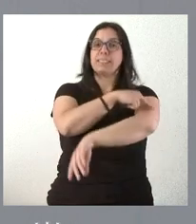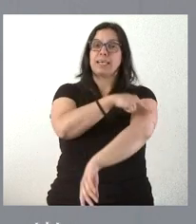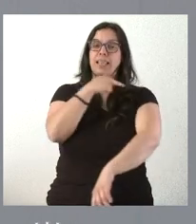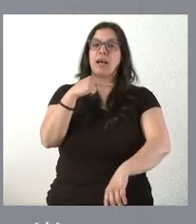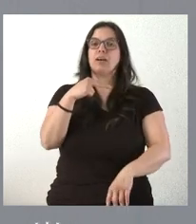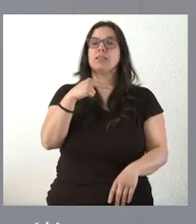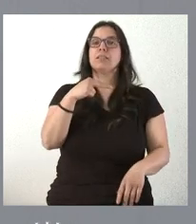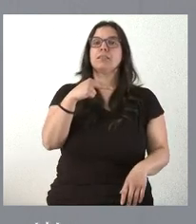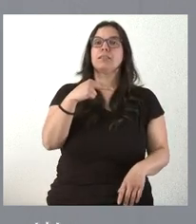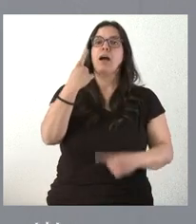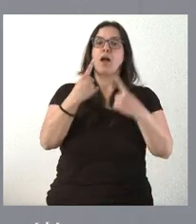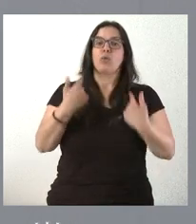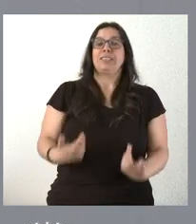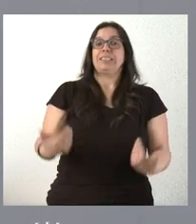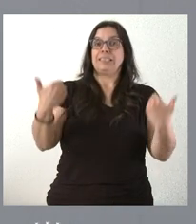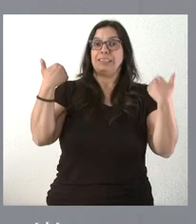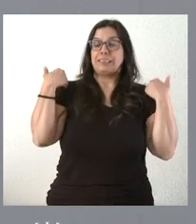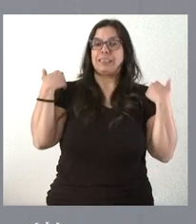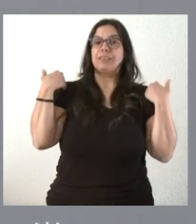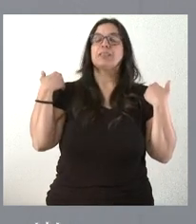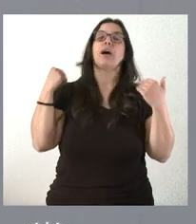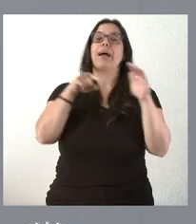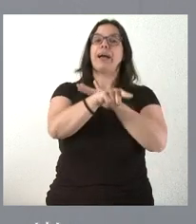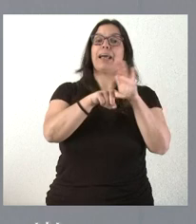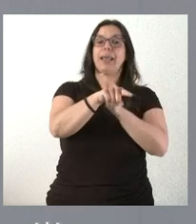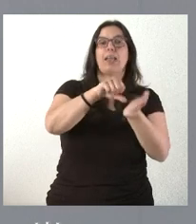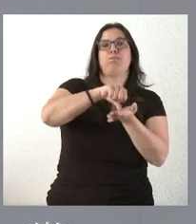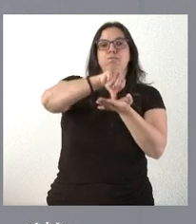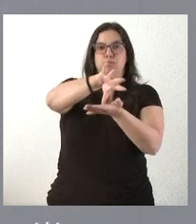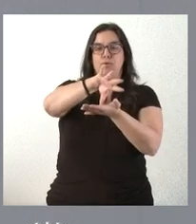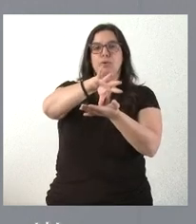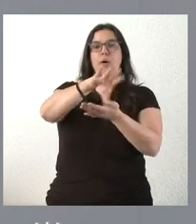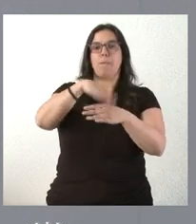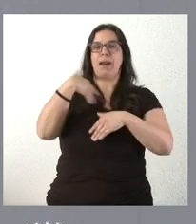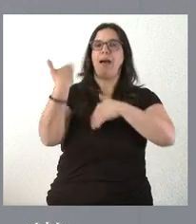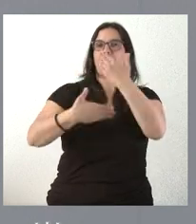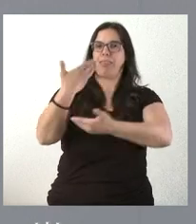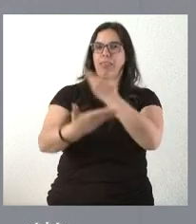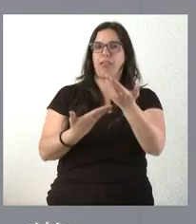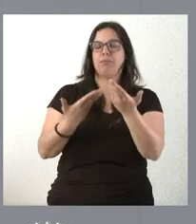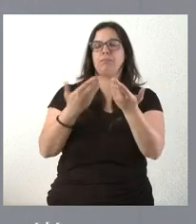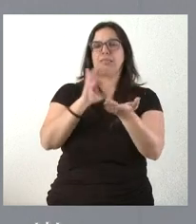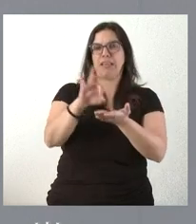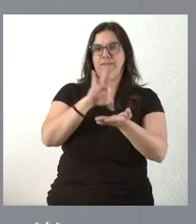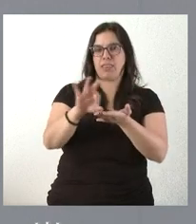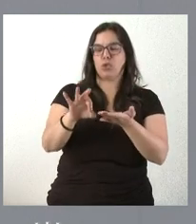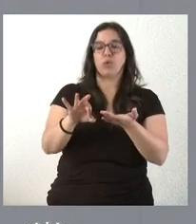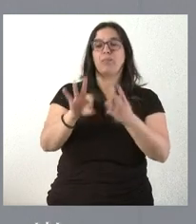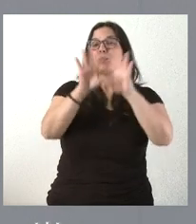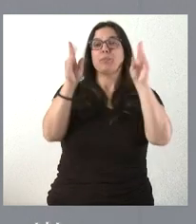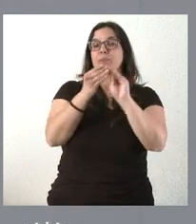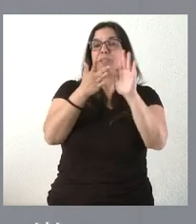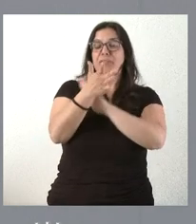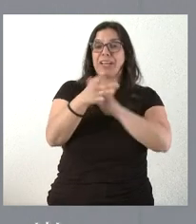desconcentran determinadas competencias en las gerencias para agilizar la ordenación de los servicios. Tiene mucho que ver, en definitiva, con hacer más